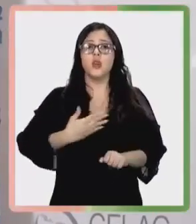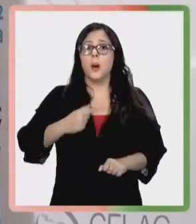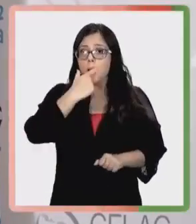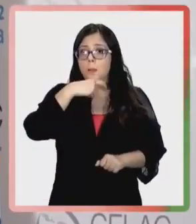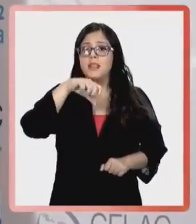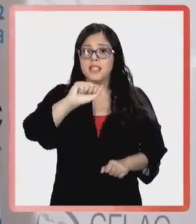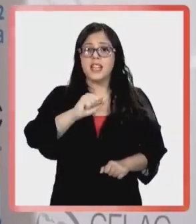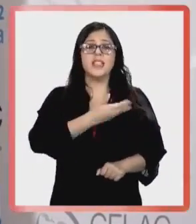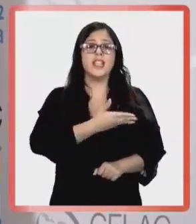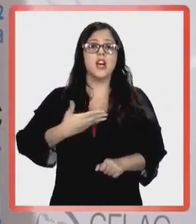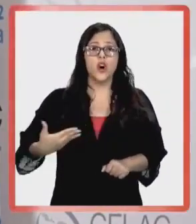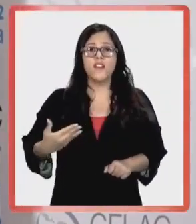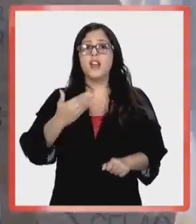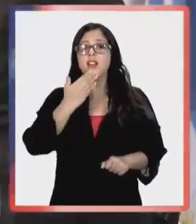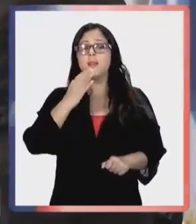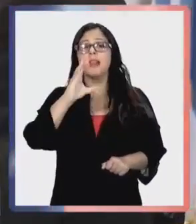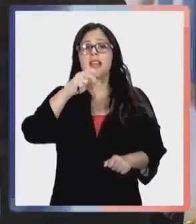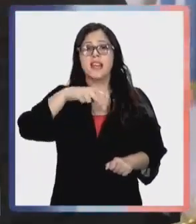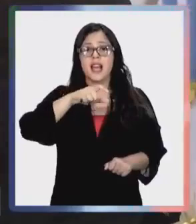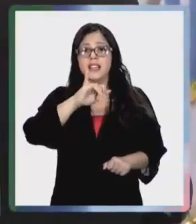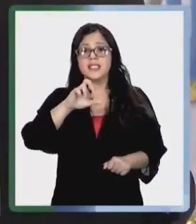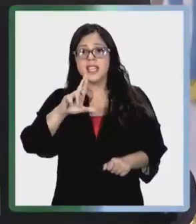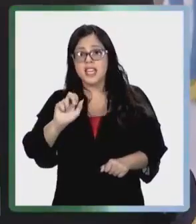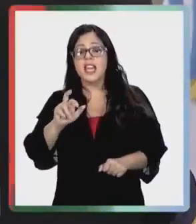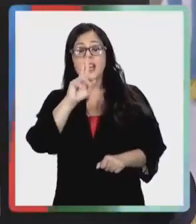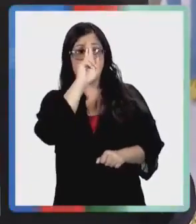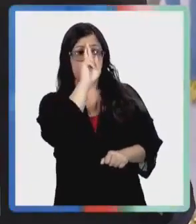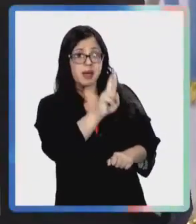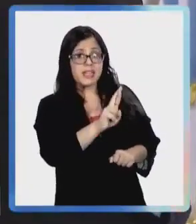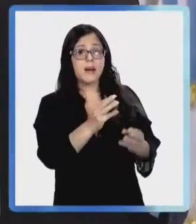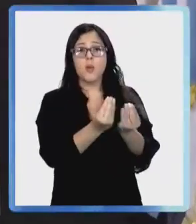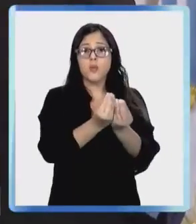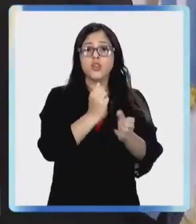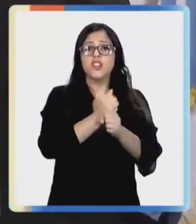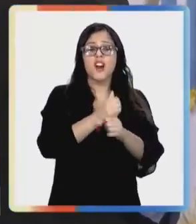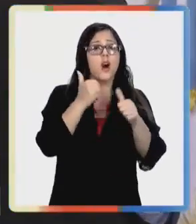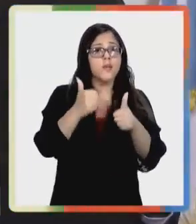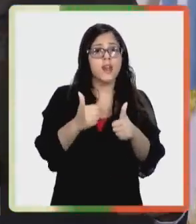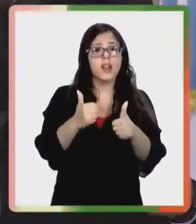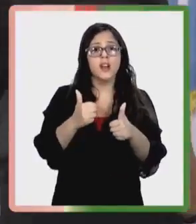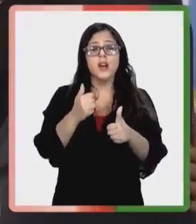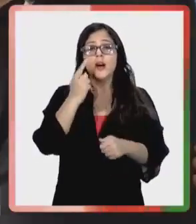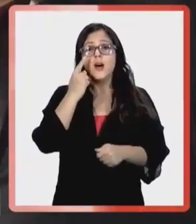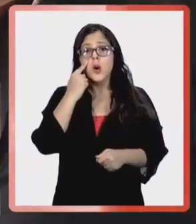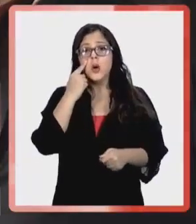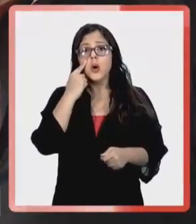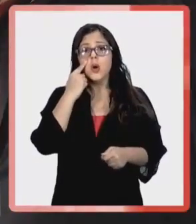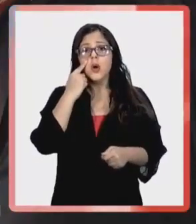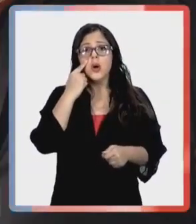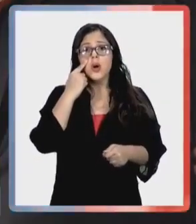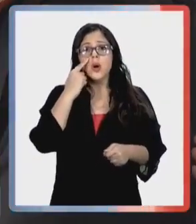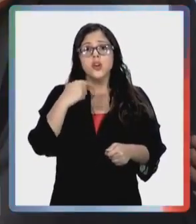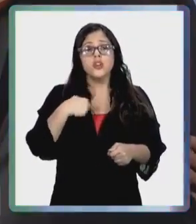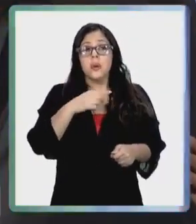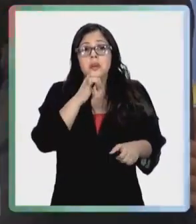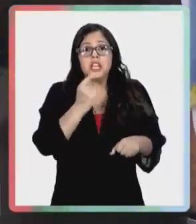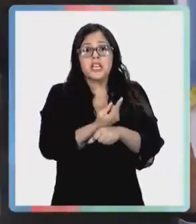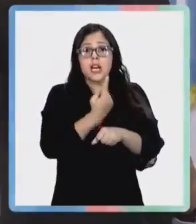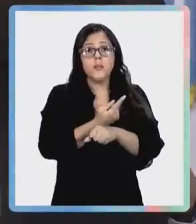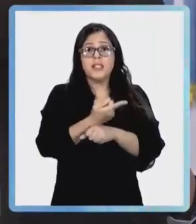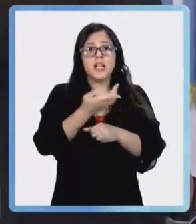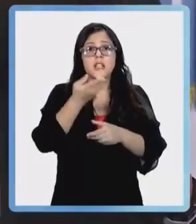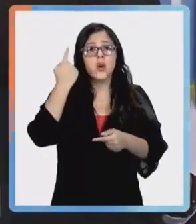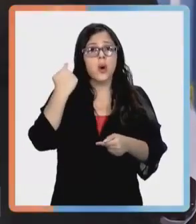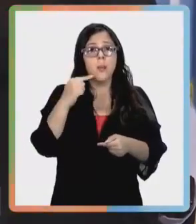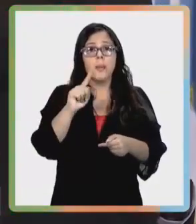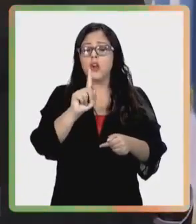tiene un gran presidente, tiene un gobierno al que nosotros queremos y respetamos mucho y con el que trabajamos muy, muy bien. No tengo la menor idea de qué es lo